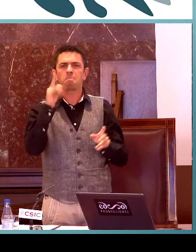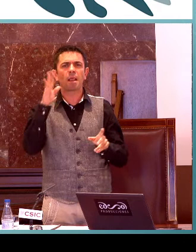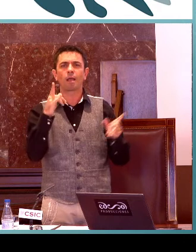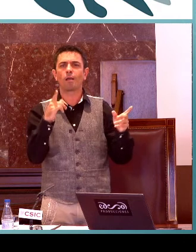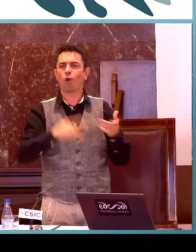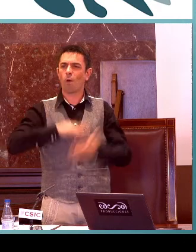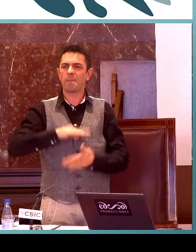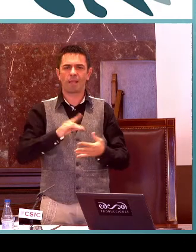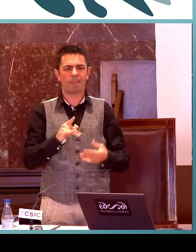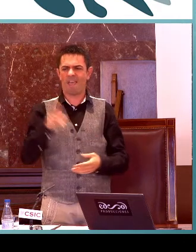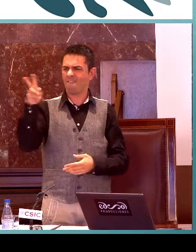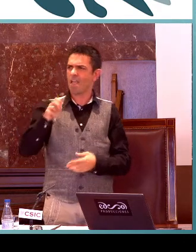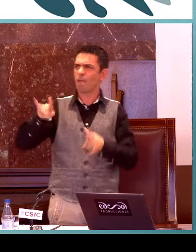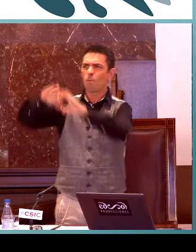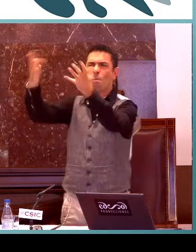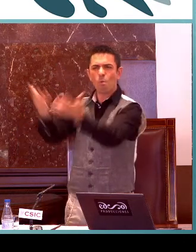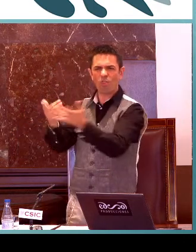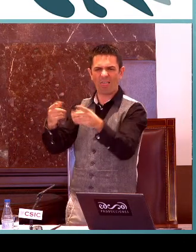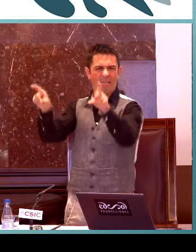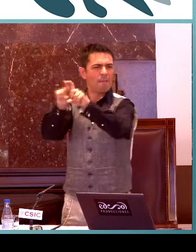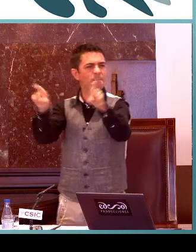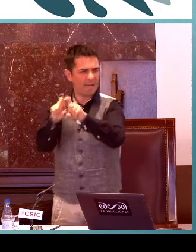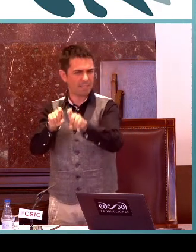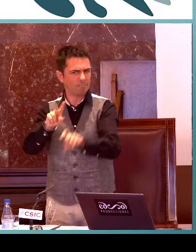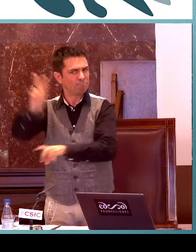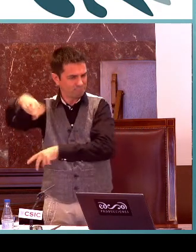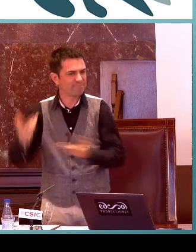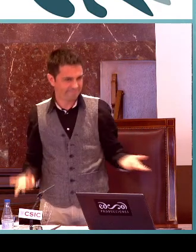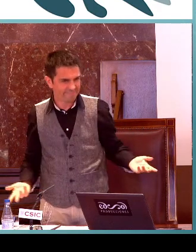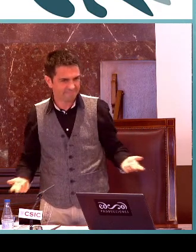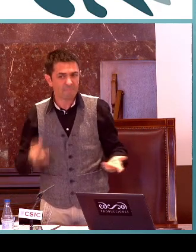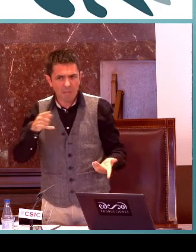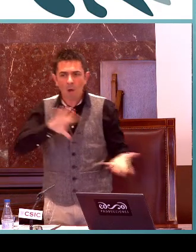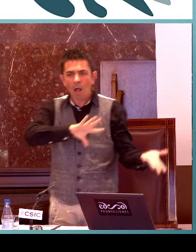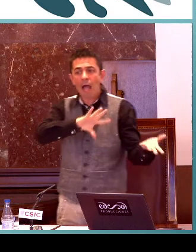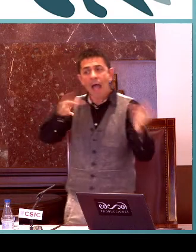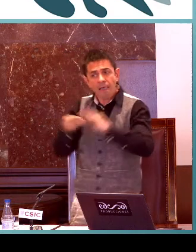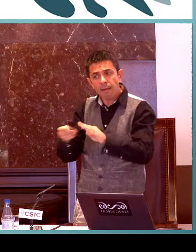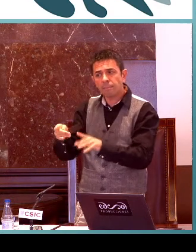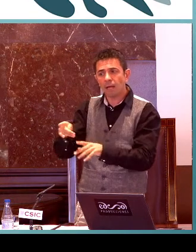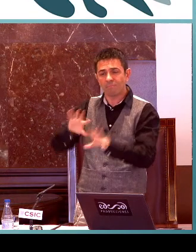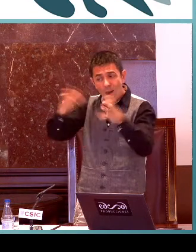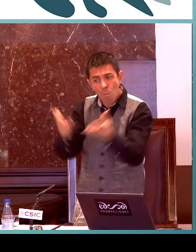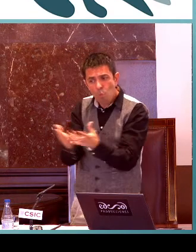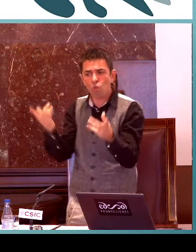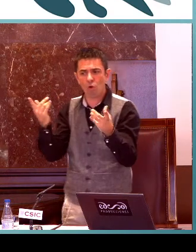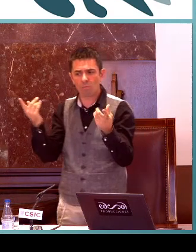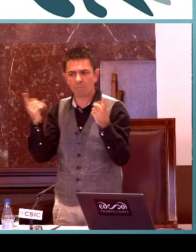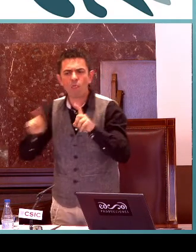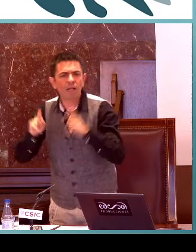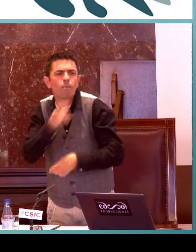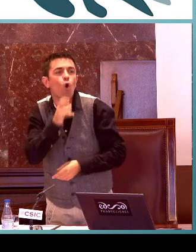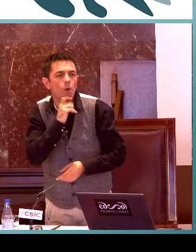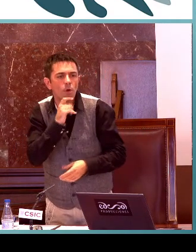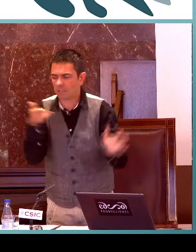que al principio parece que sea una competencia que viene del mundo de la empresa. Y sí, hay que adaptarse al